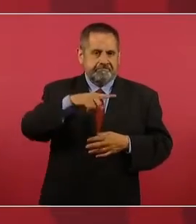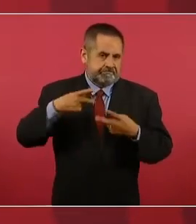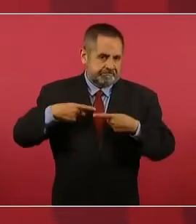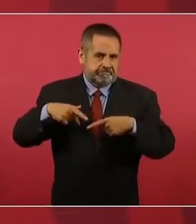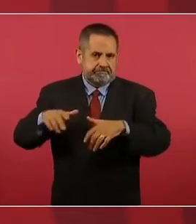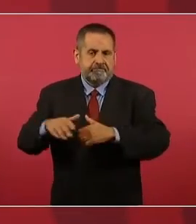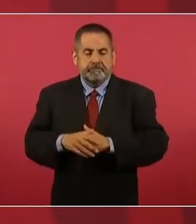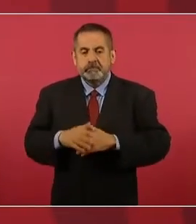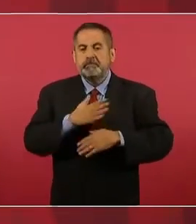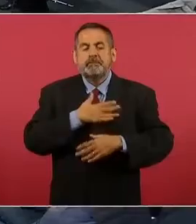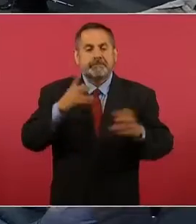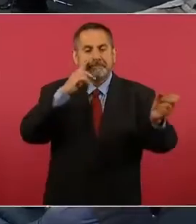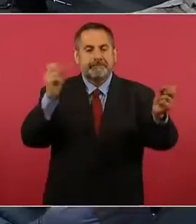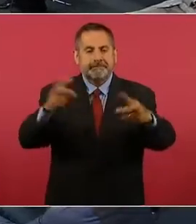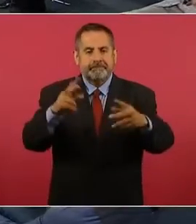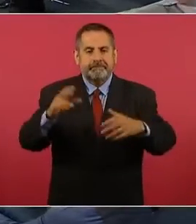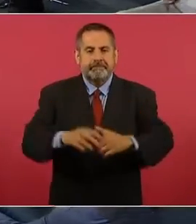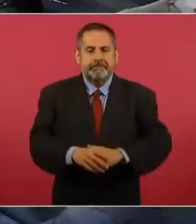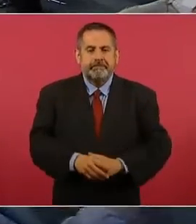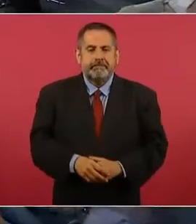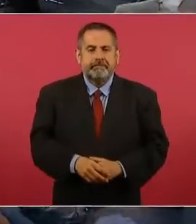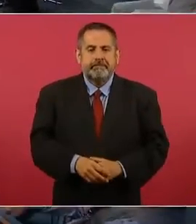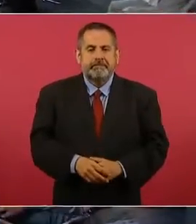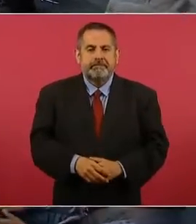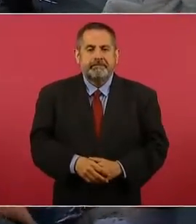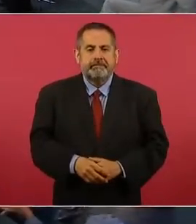Bueno, nos vemos. Gracias. Gracias. Gracias. Gracias.